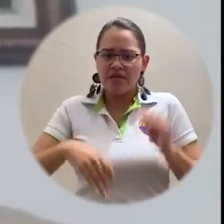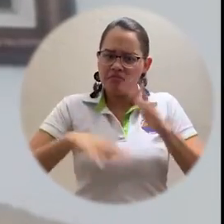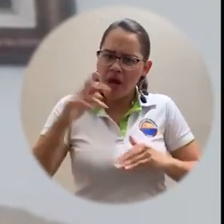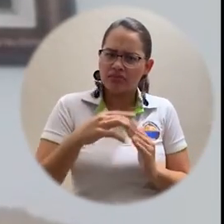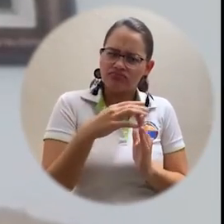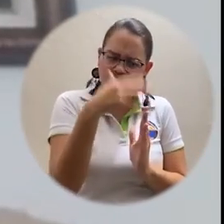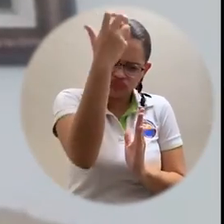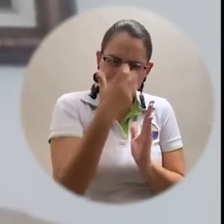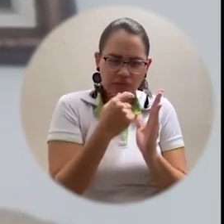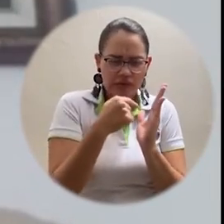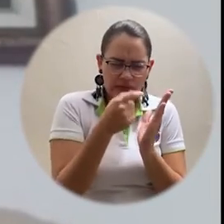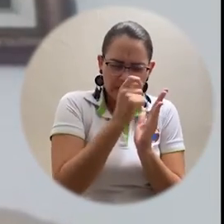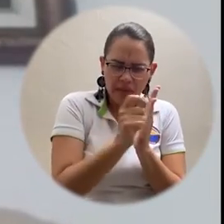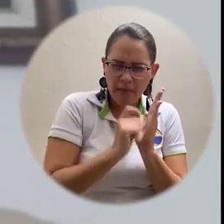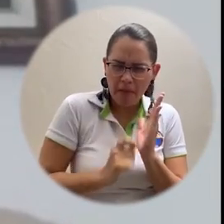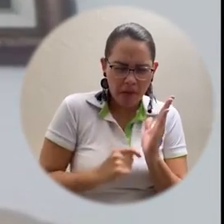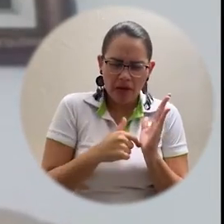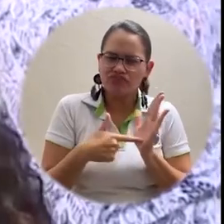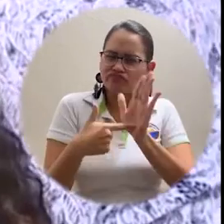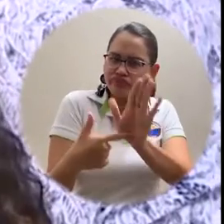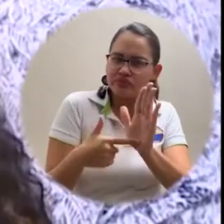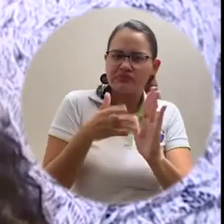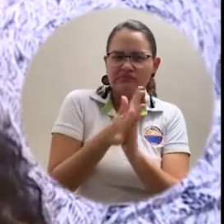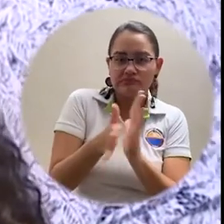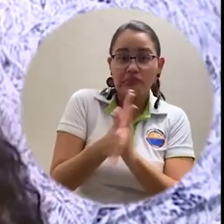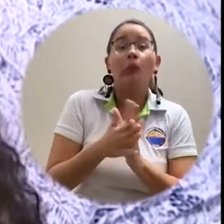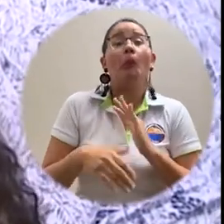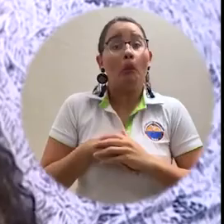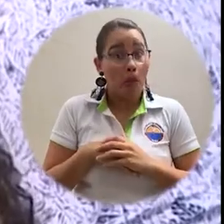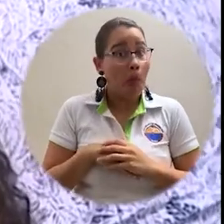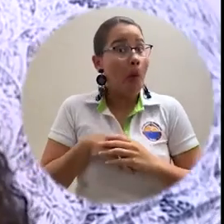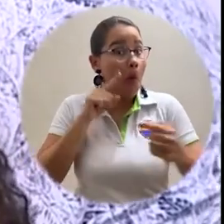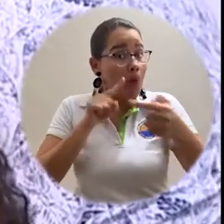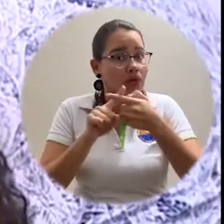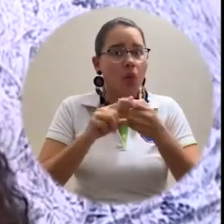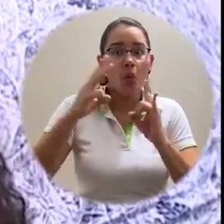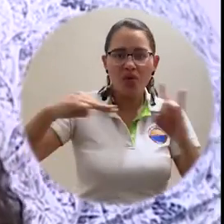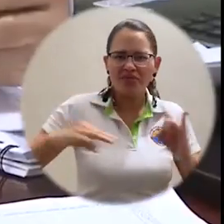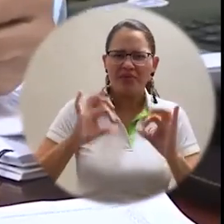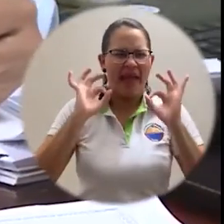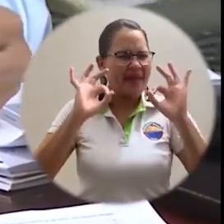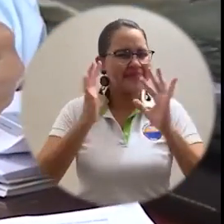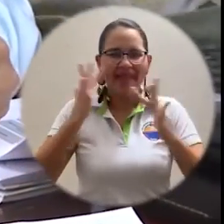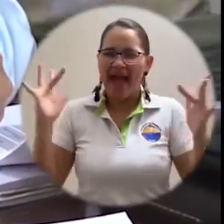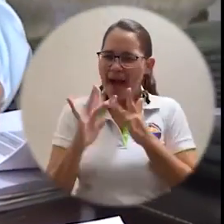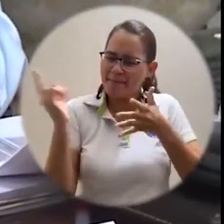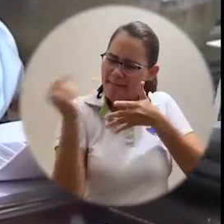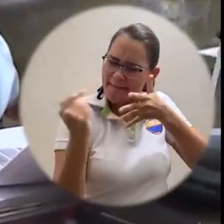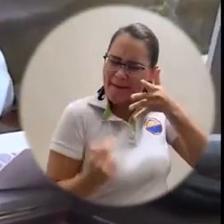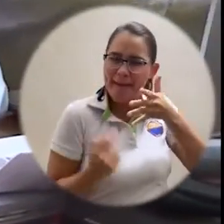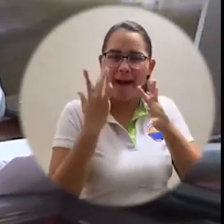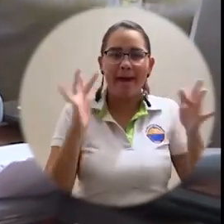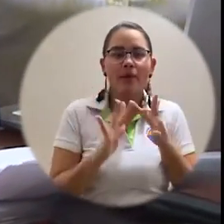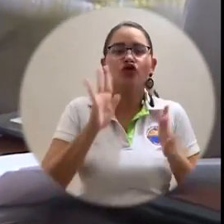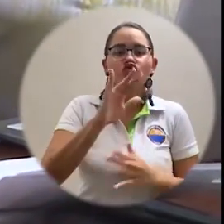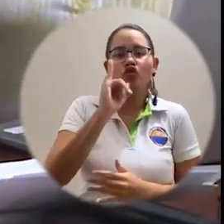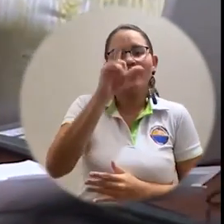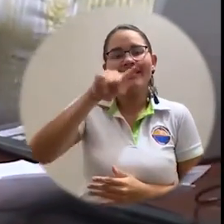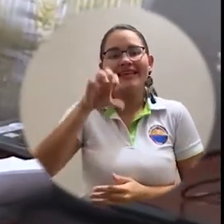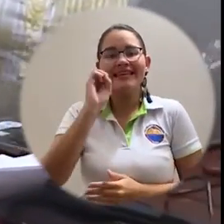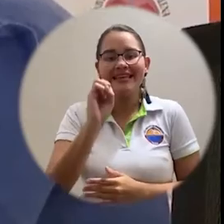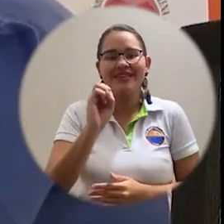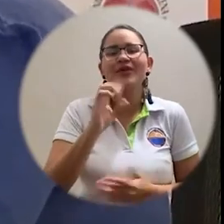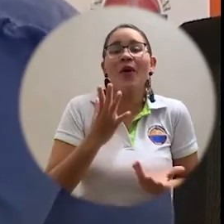rindió un informe final sobre la evaluación realizada, asegurando que Uní Magdalena, bajo el plan de gobierno por una universidad más incluyente e